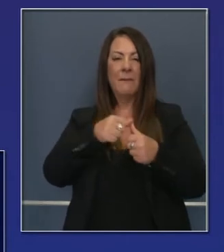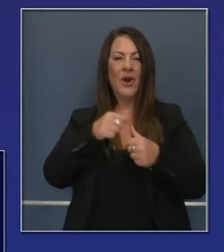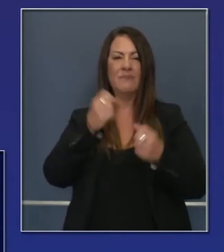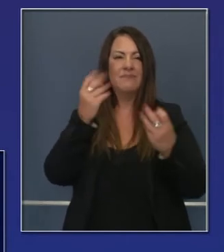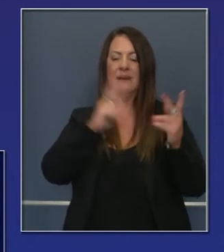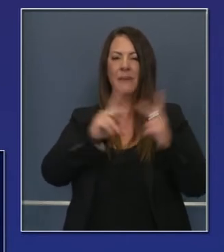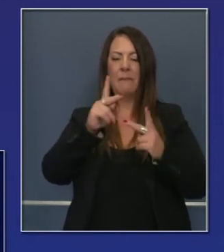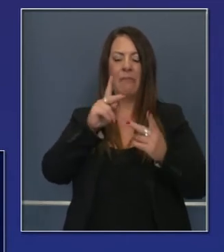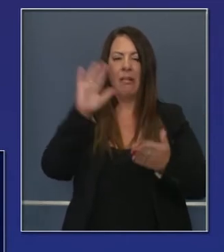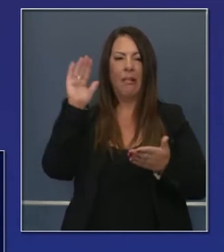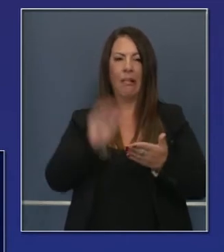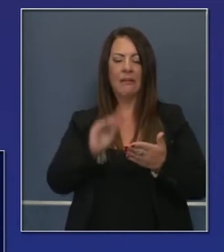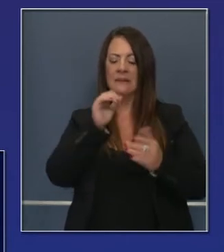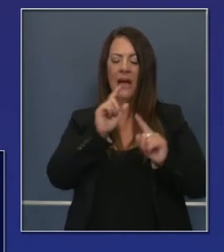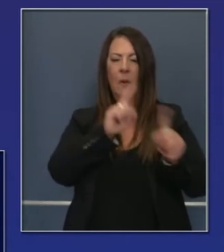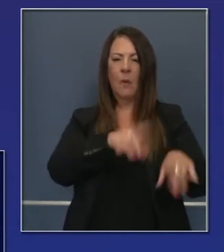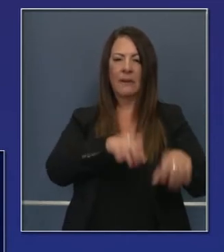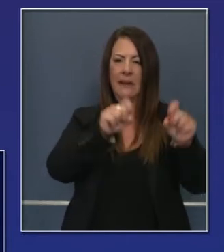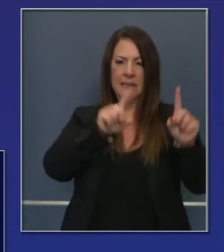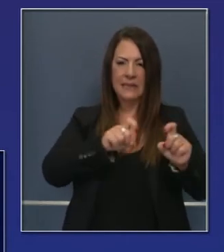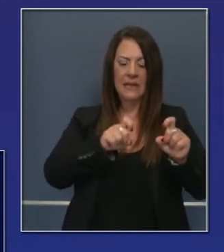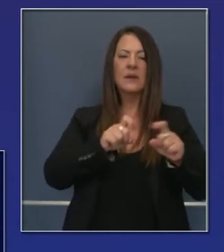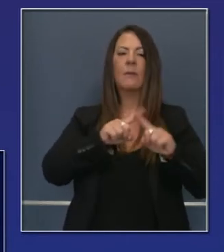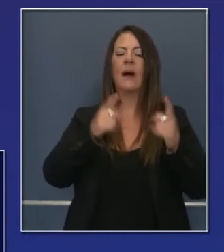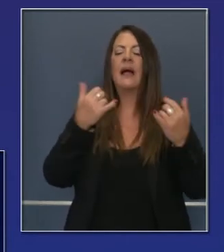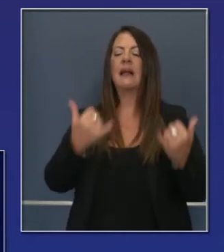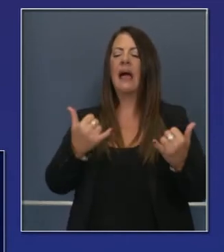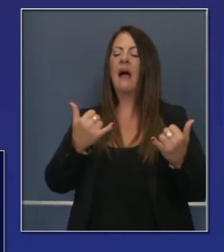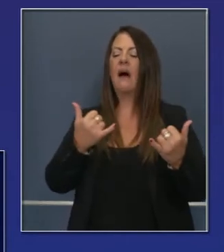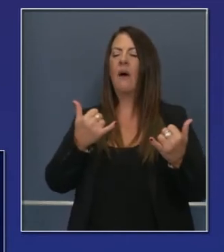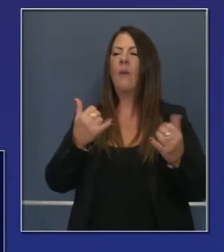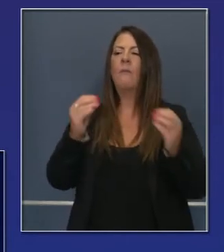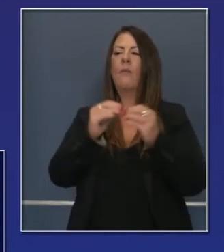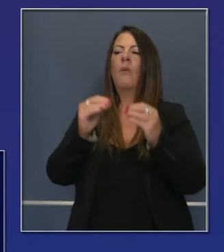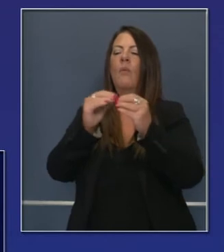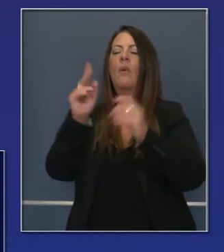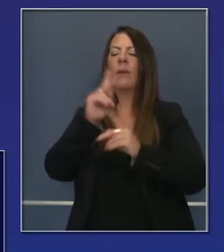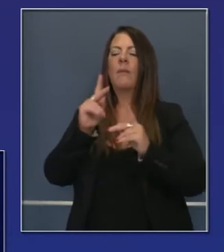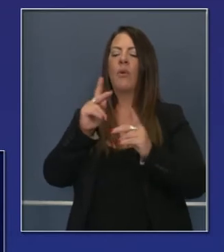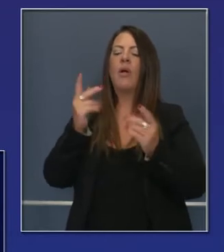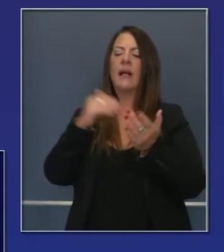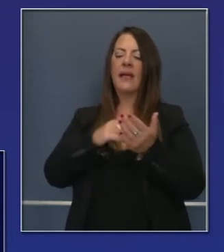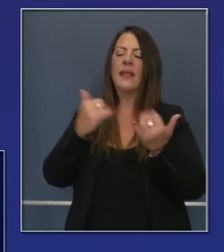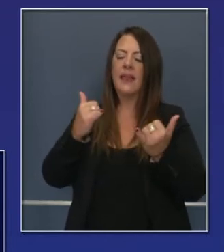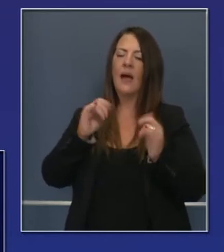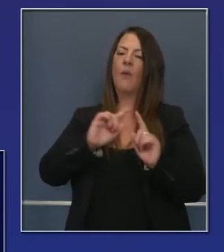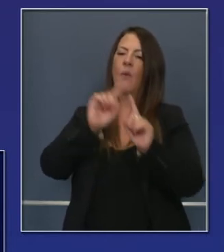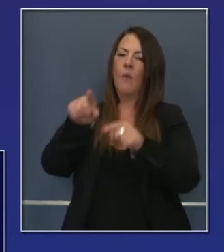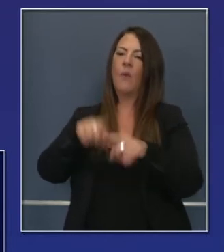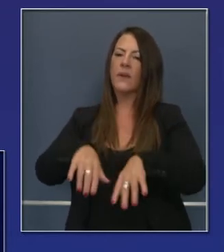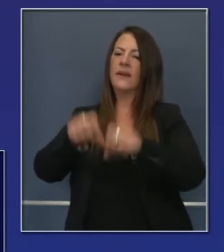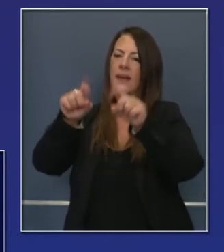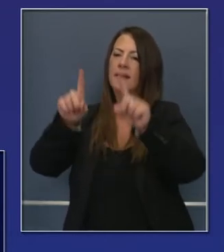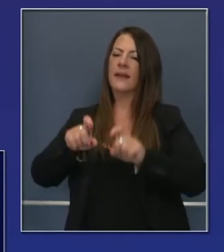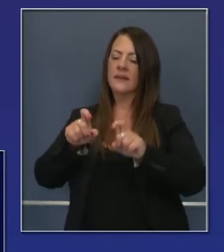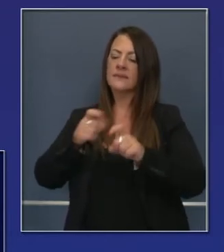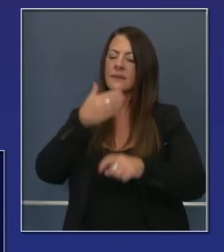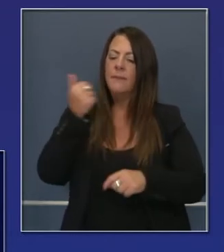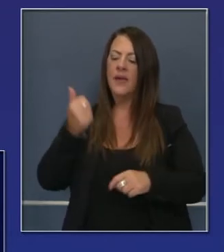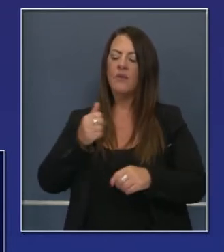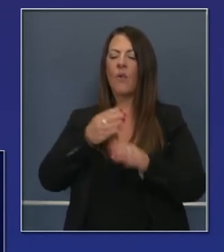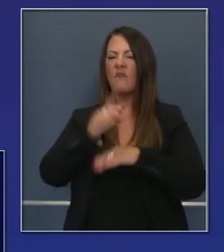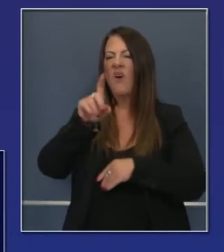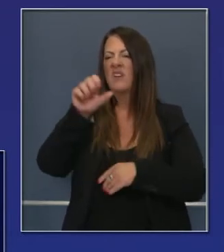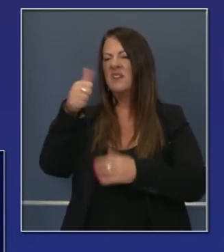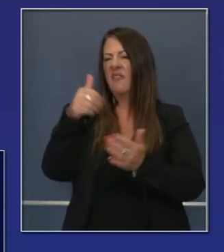Ahora que seguimos con progreso en los incendios, seguirá subiendo el número de pruebas diagnósticas. Y el promedio ahora ha sido de ciento diez mil en los